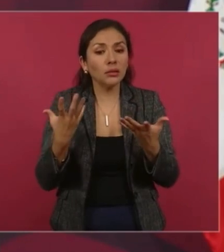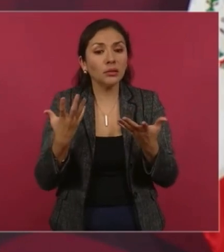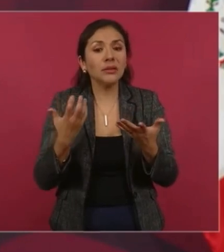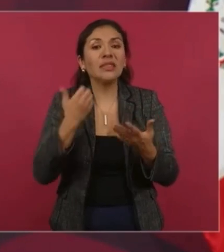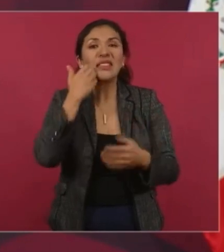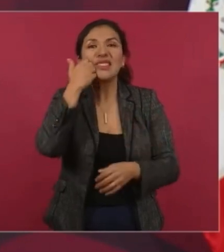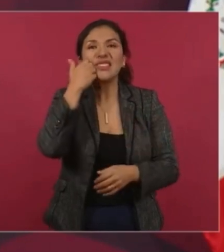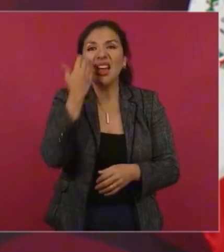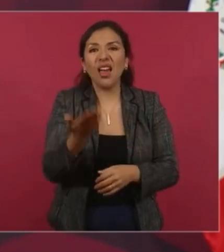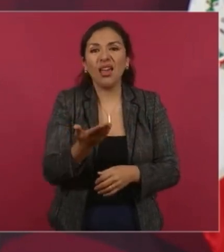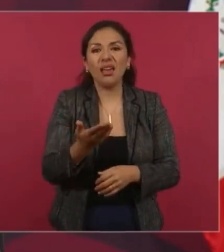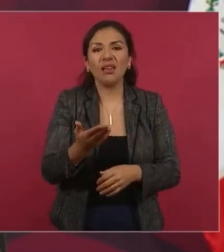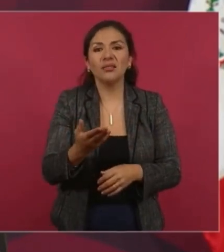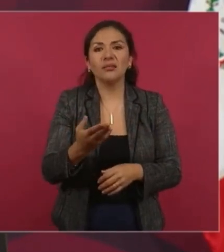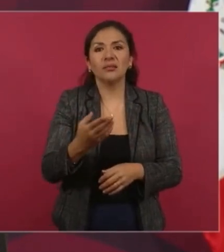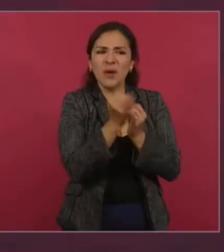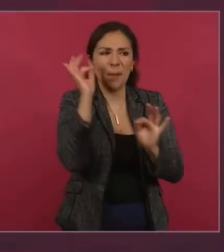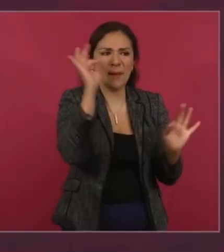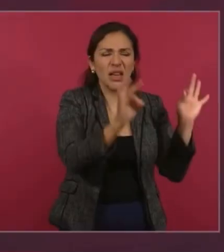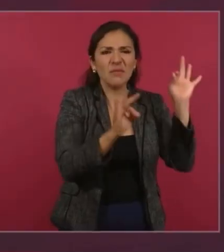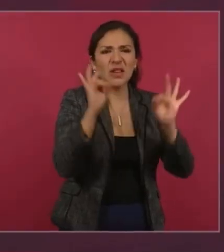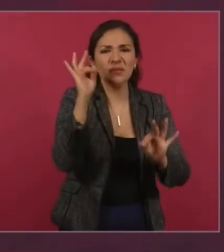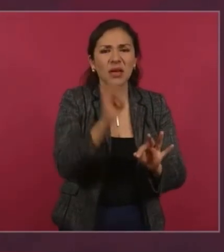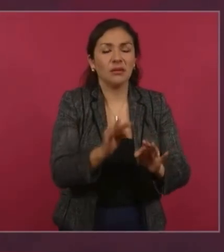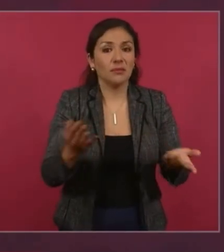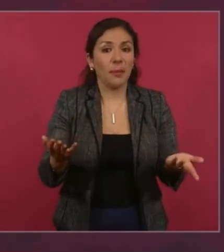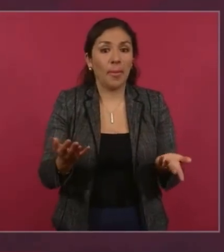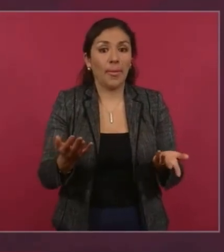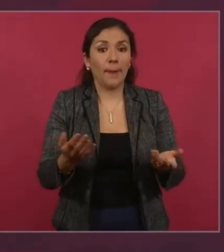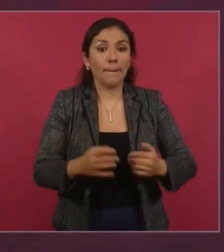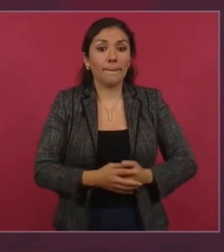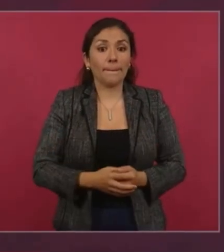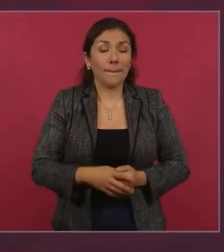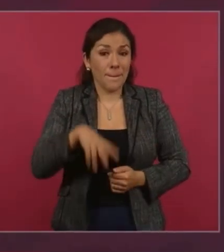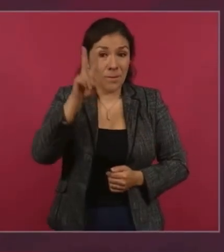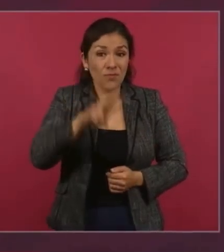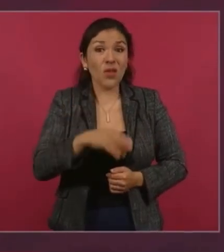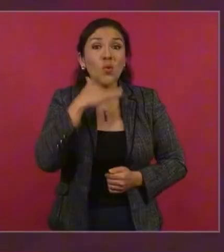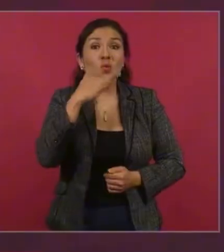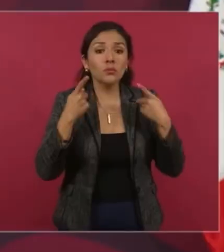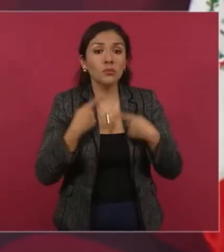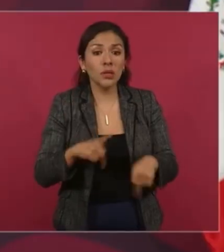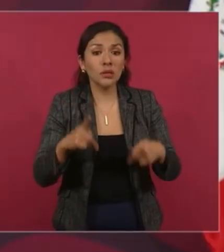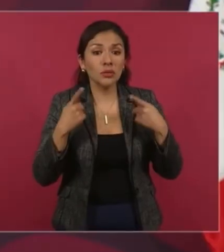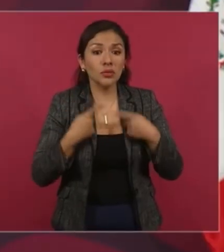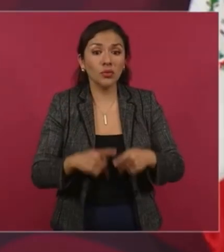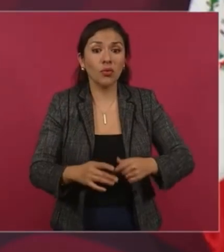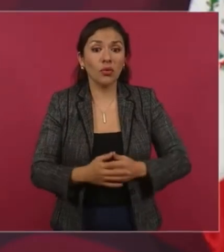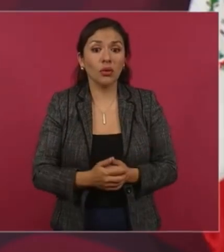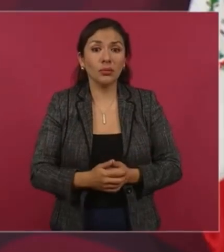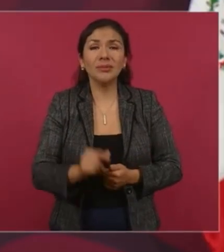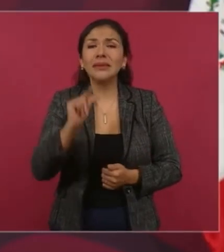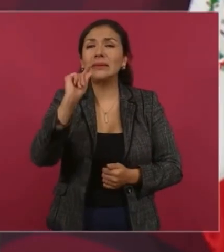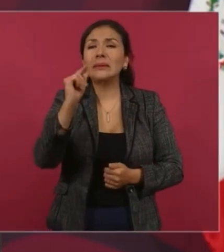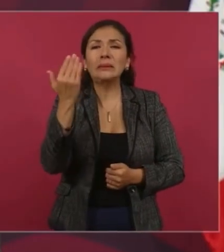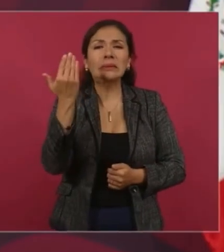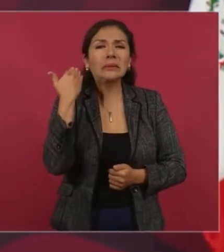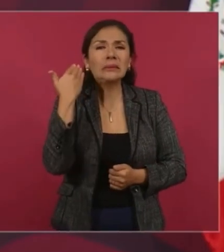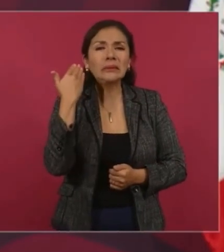corromper a todo el pueblo. Se llegó a decir la corrupción somos todos. Hace poco